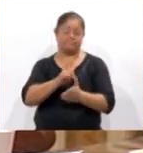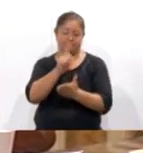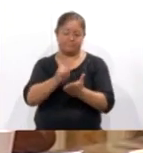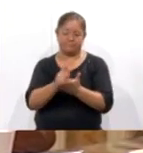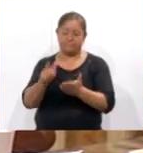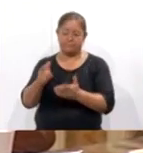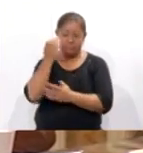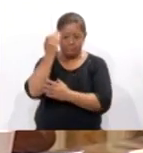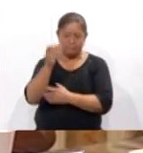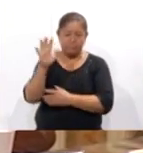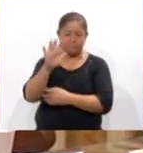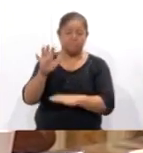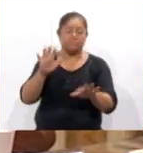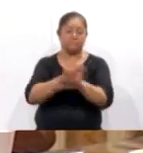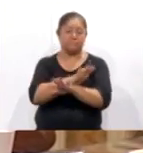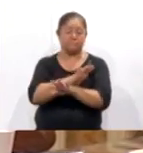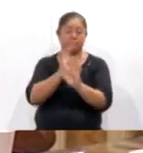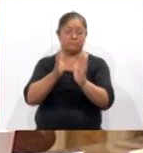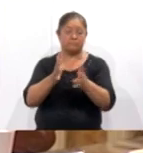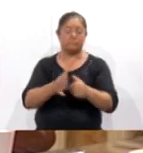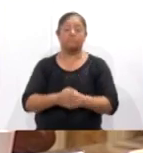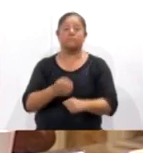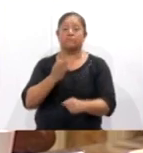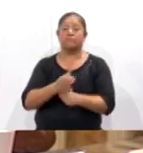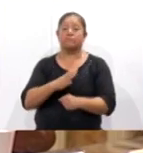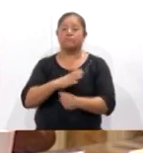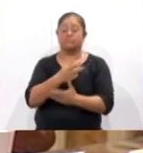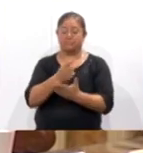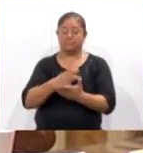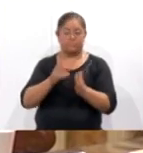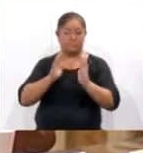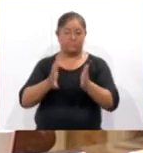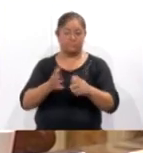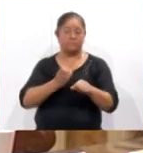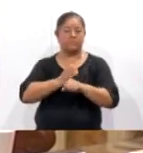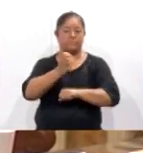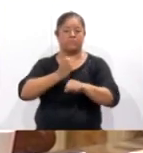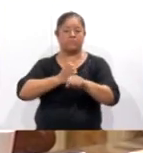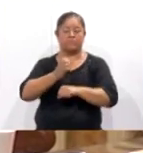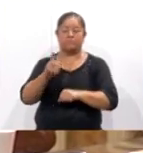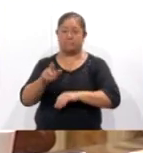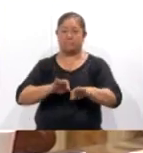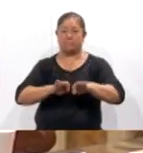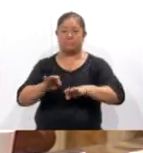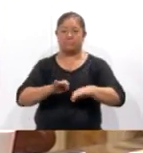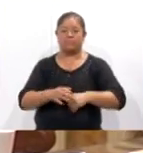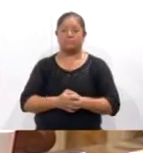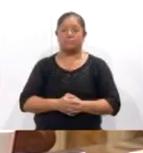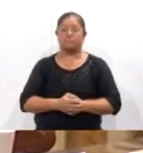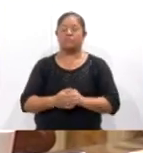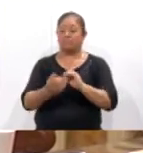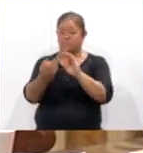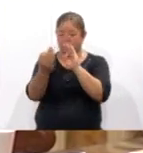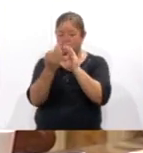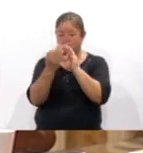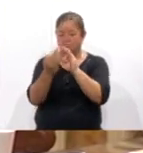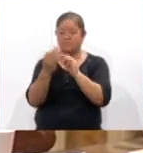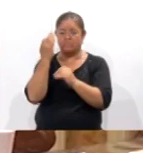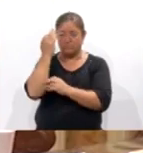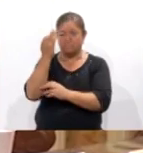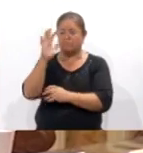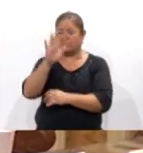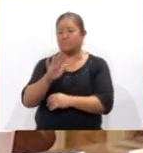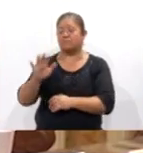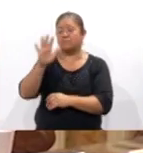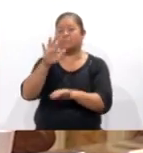climático, hoy tenemos un programa estatal de acción ante el cambio climático